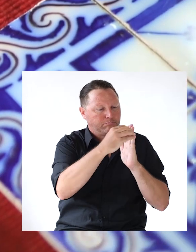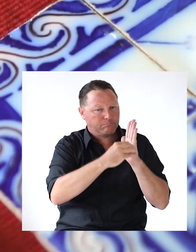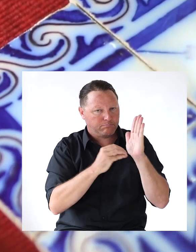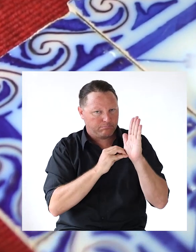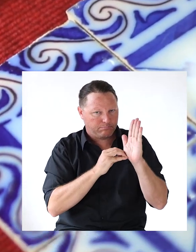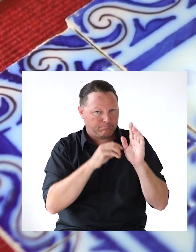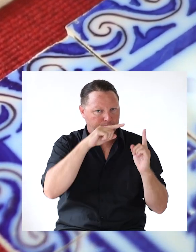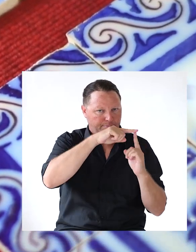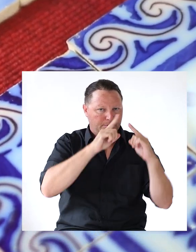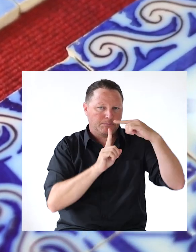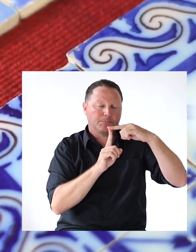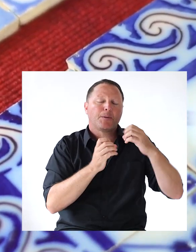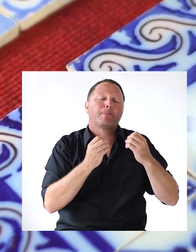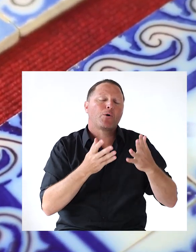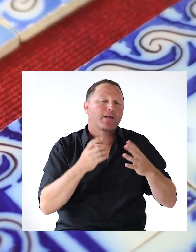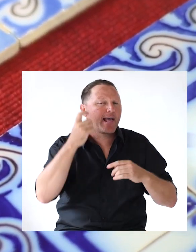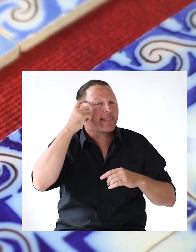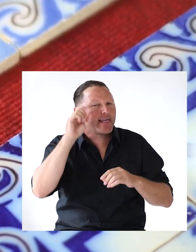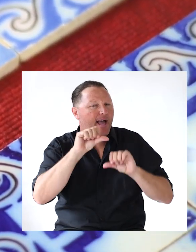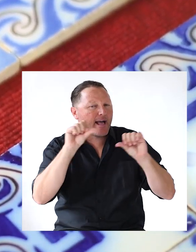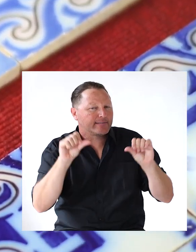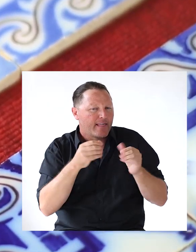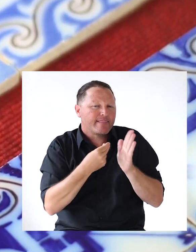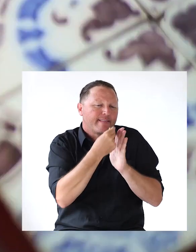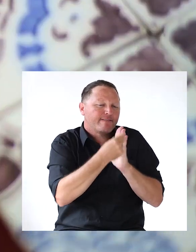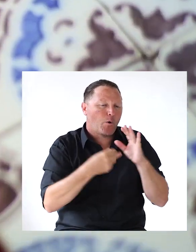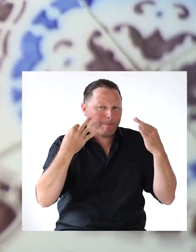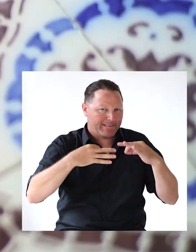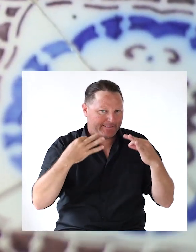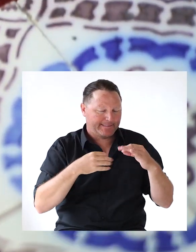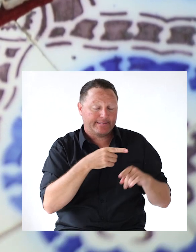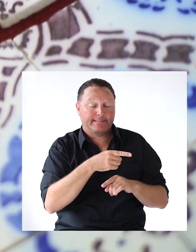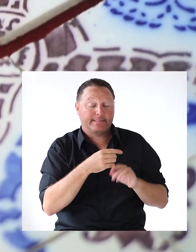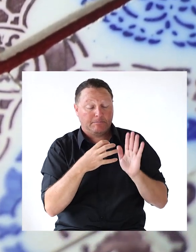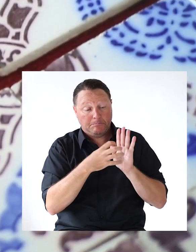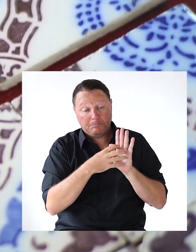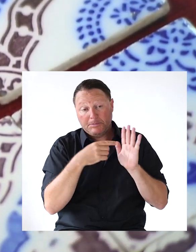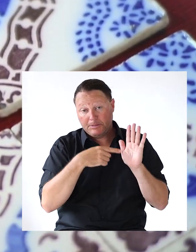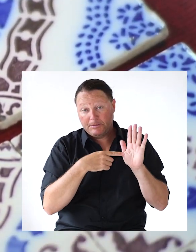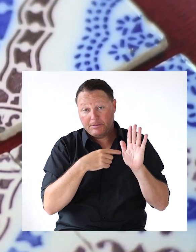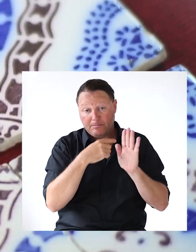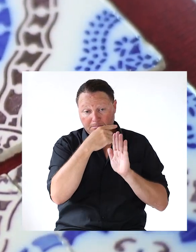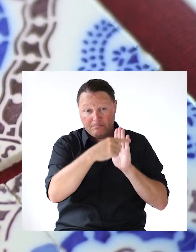sus extremos Porque la idea era Formar composiciones Y se utilizó además